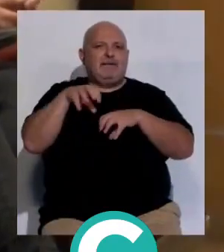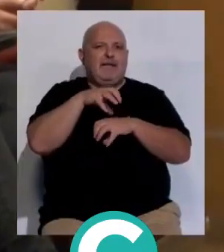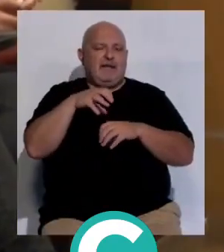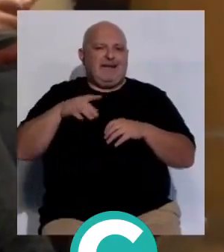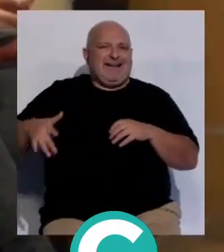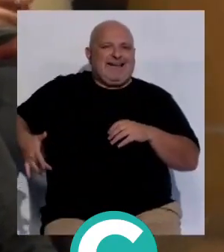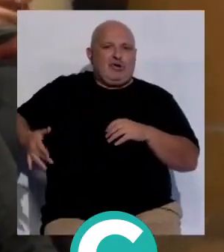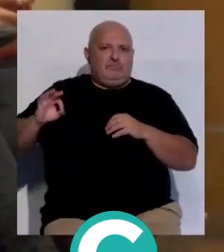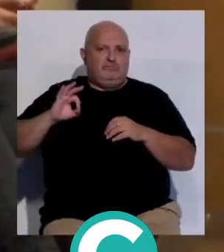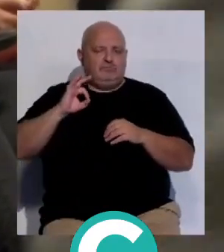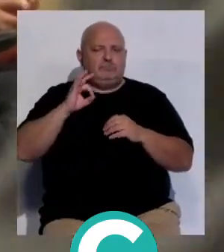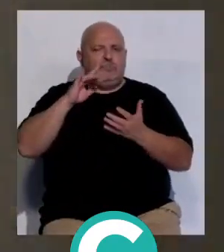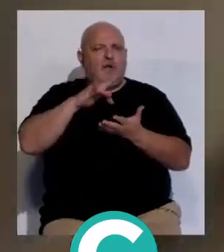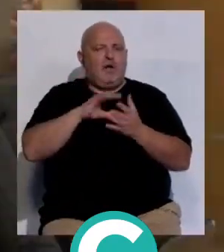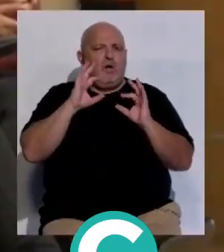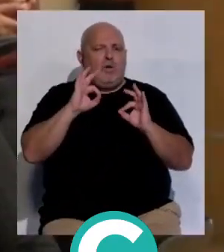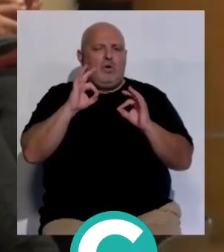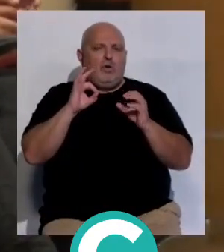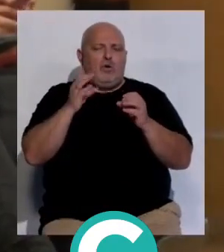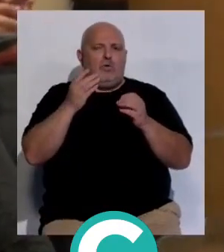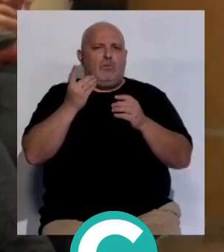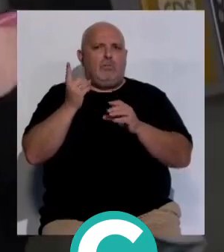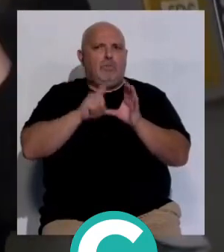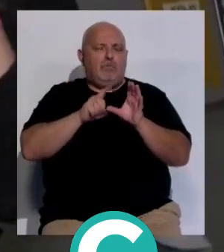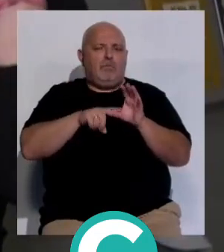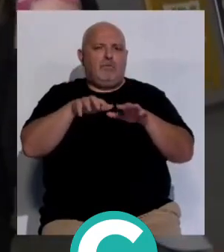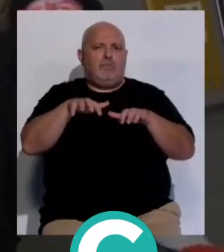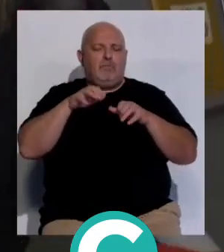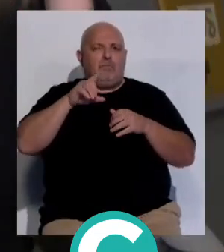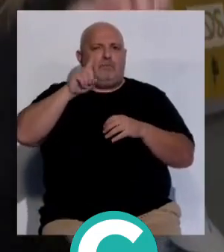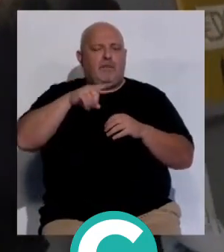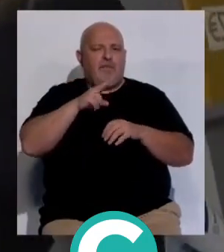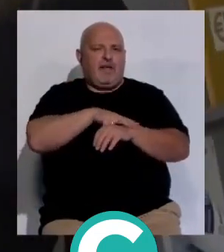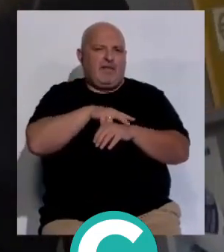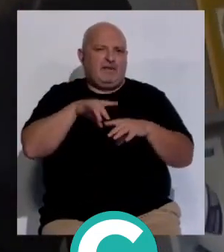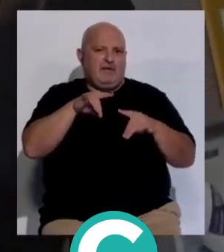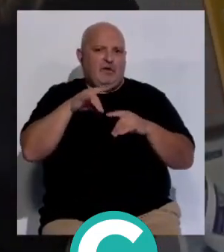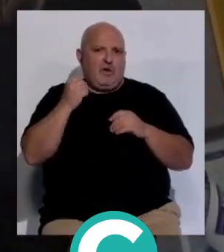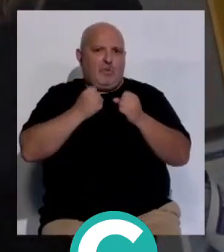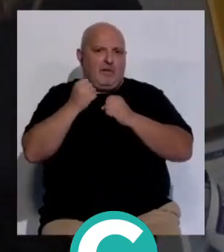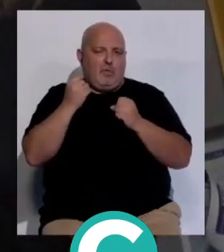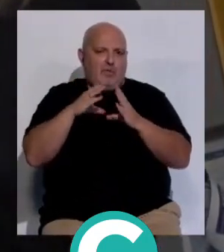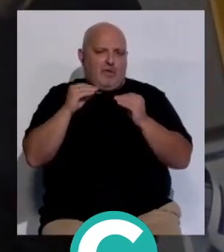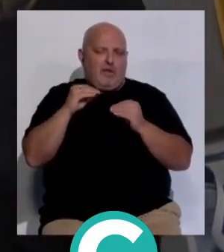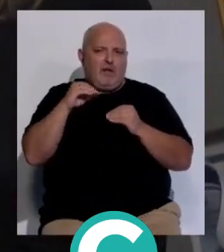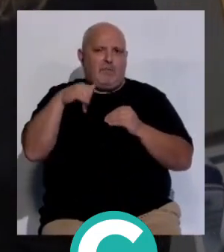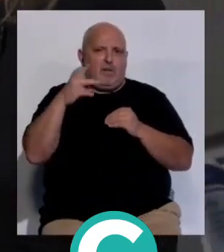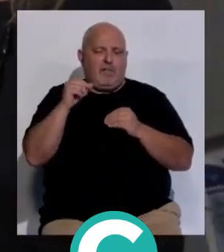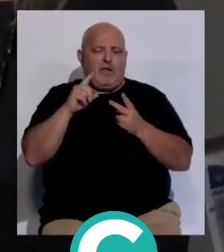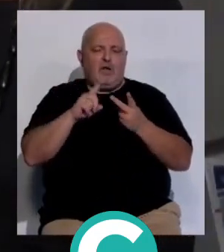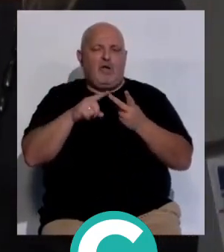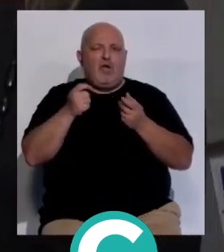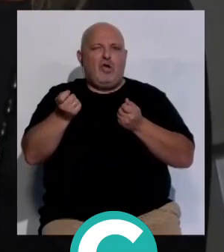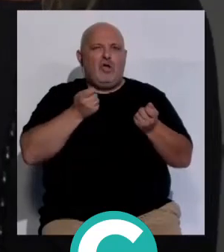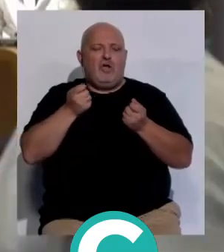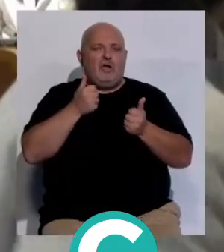renales lo ha hecho con un acto institucional en el que ha participado además de la delegada territorial de economía de la Junta Inmaculada Oliveros y el